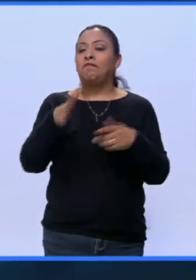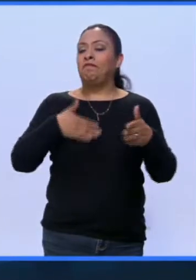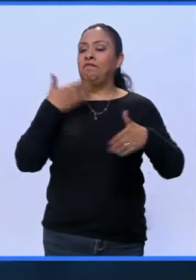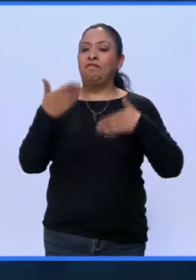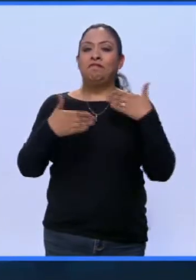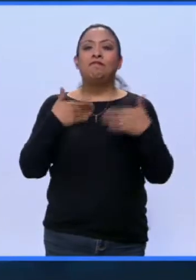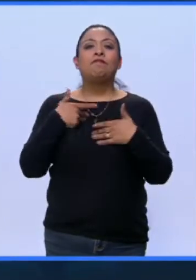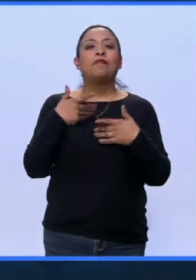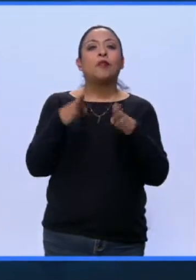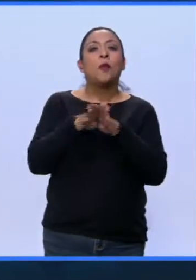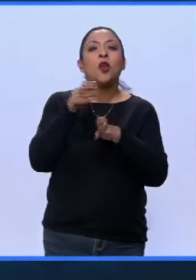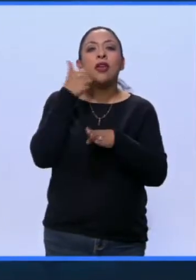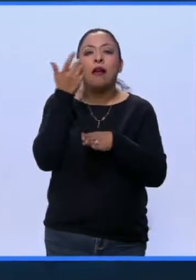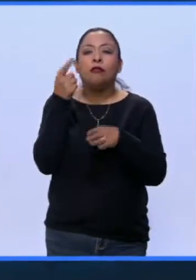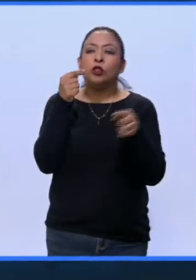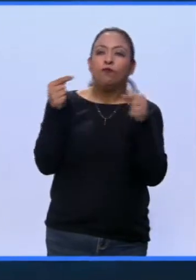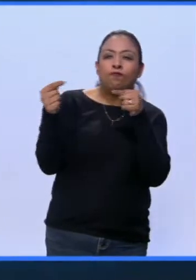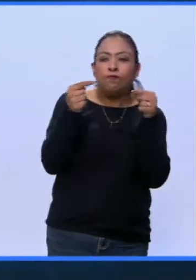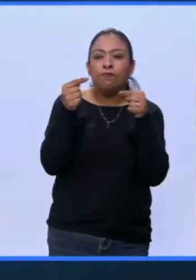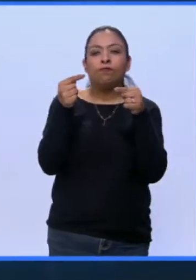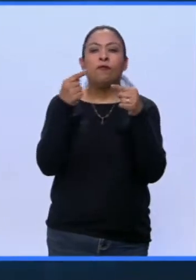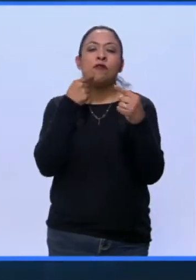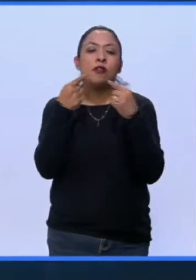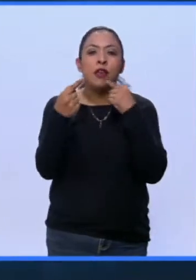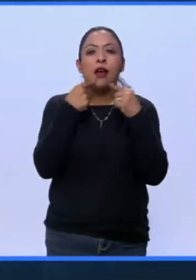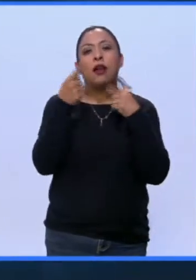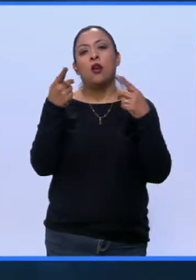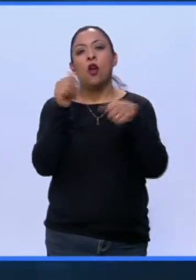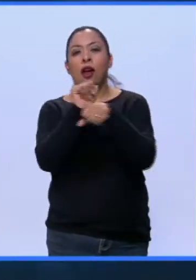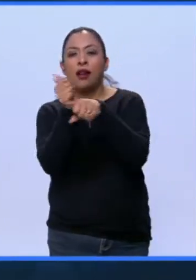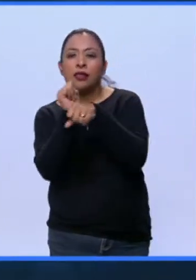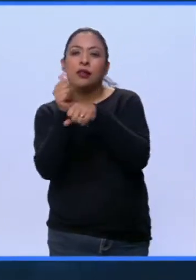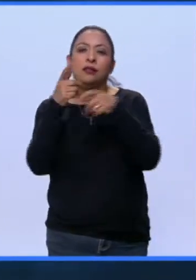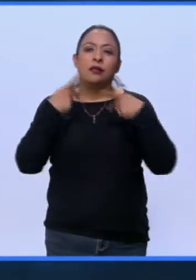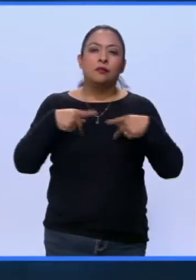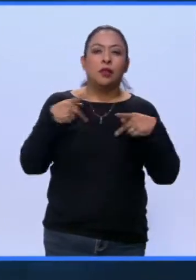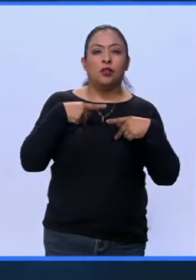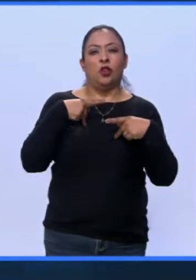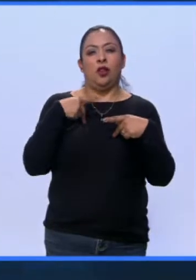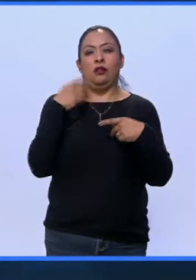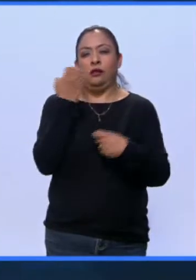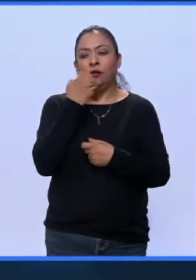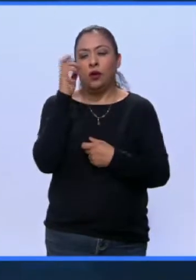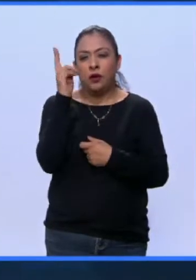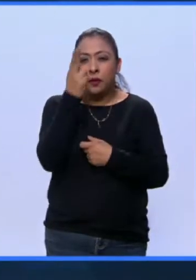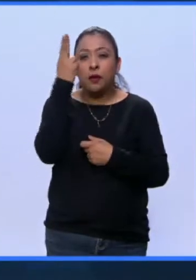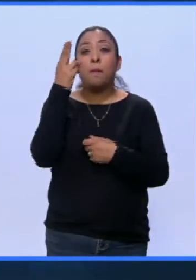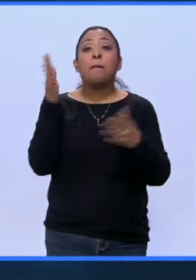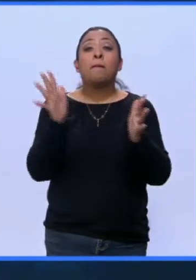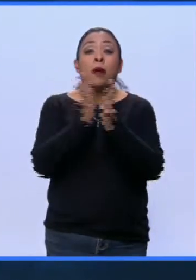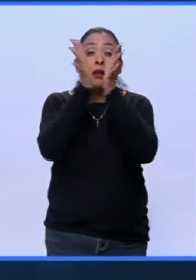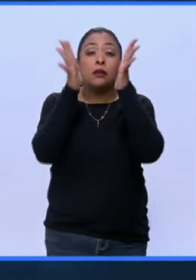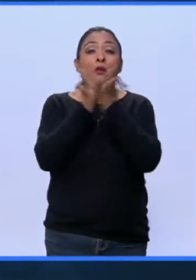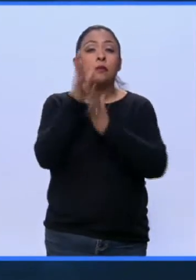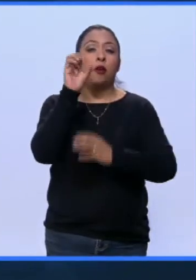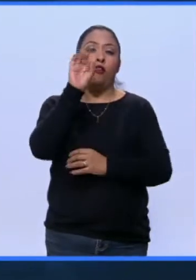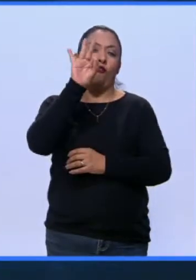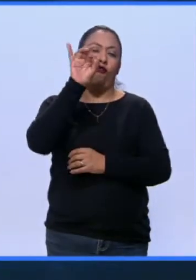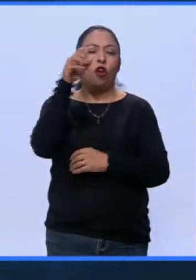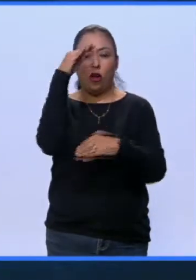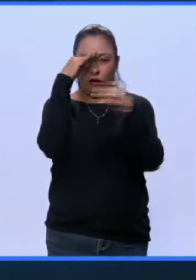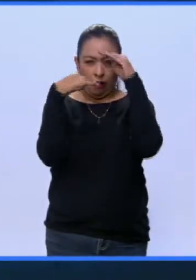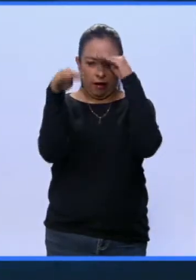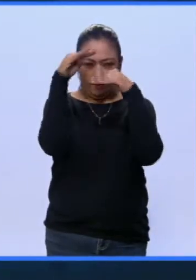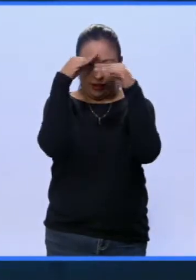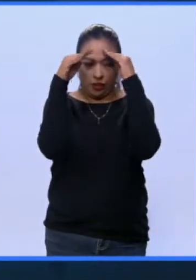espíritu del debate y el diálogo, destacados artistas, académicos, intelectuales, participarán en un foro de reflexión. Es un foro de